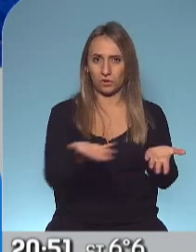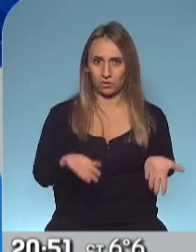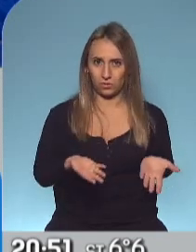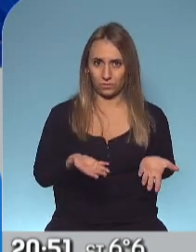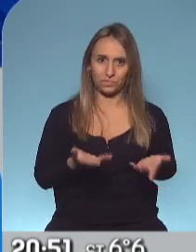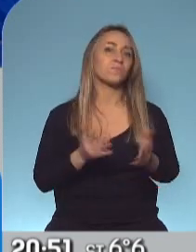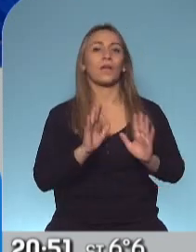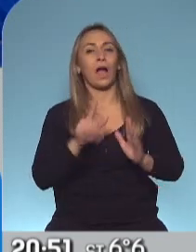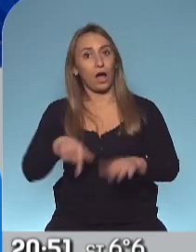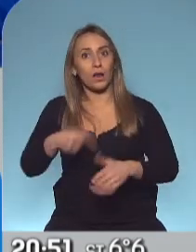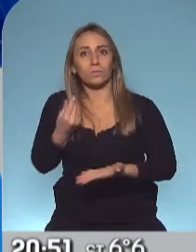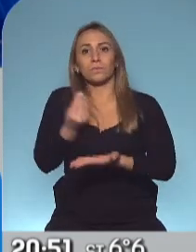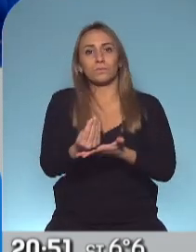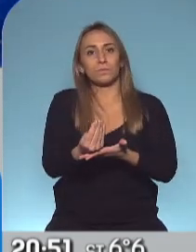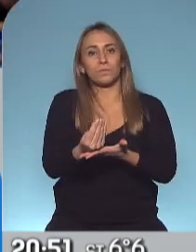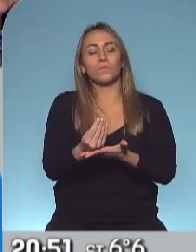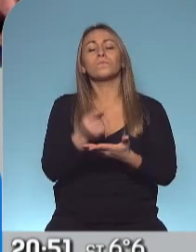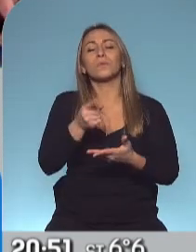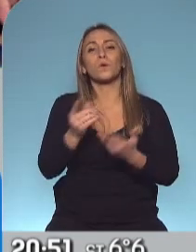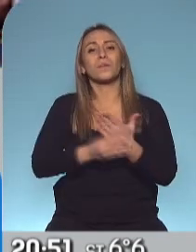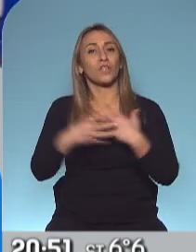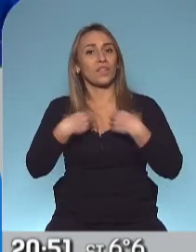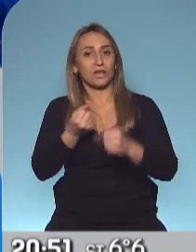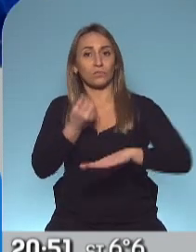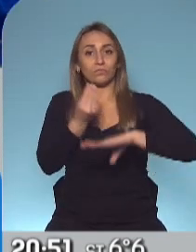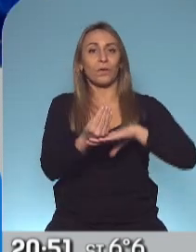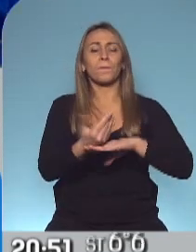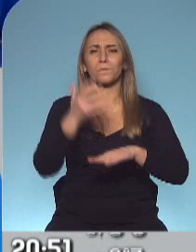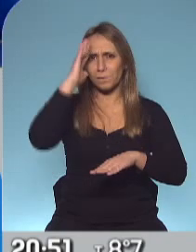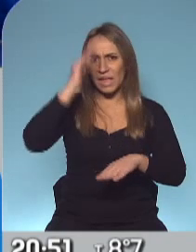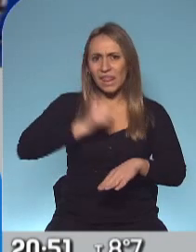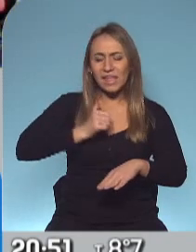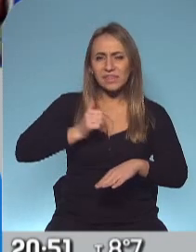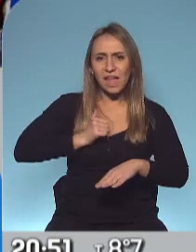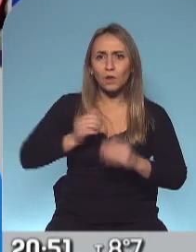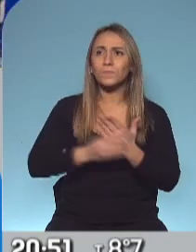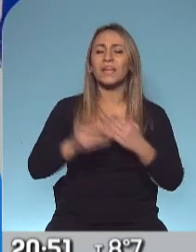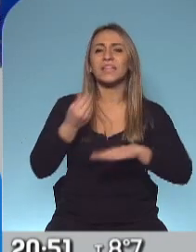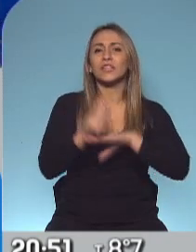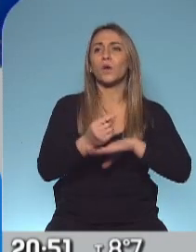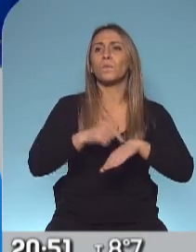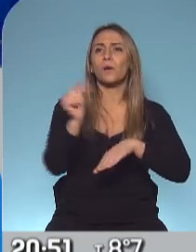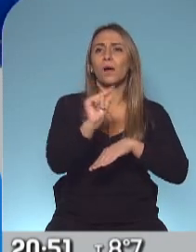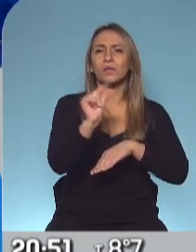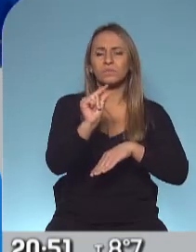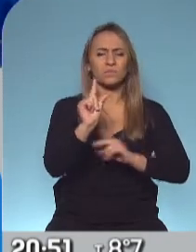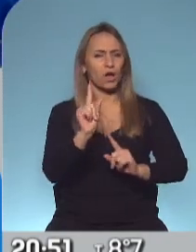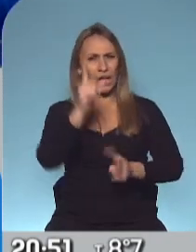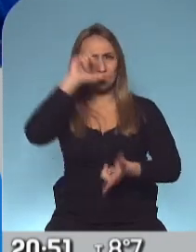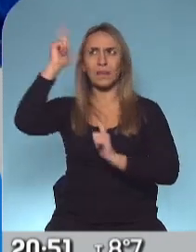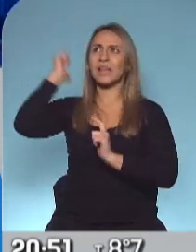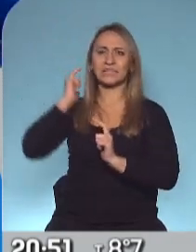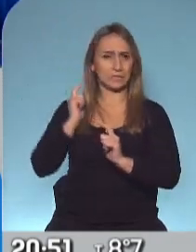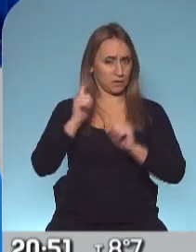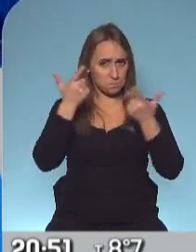un militar que quedó como ministro interino y que no tiene ningún tipo de experiencia en este tipo de